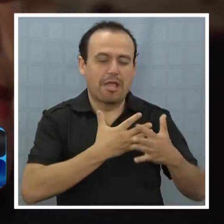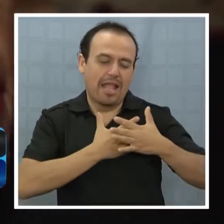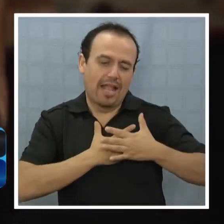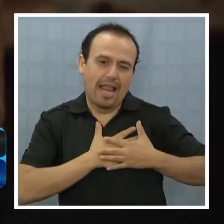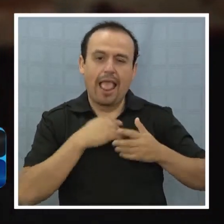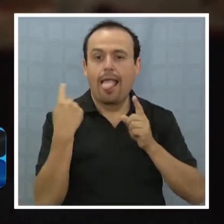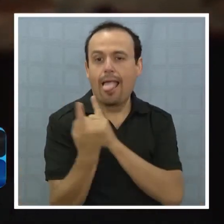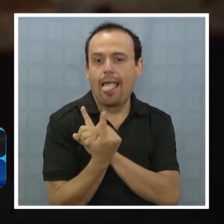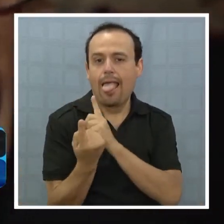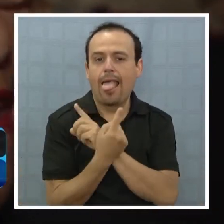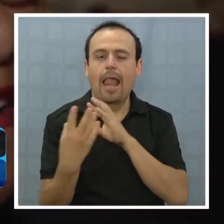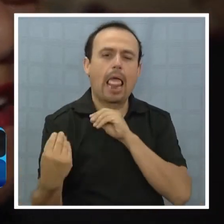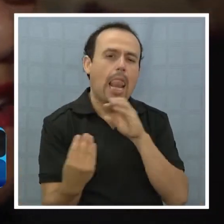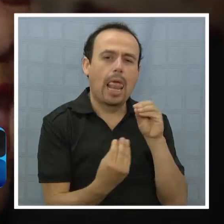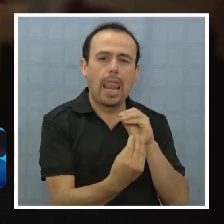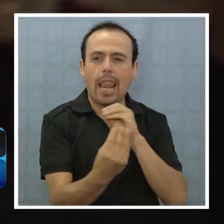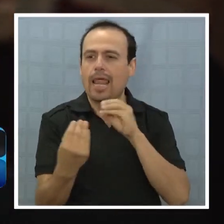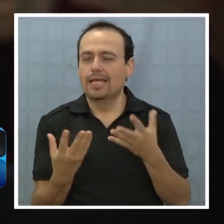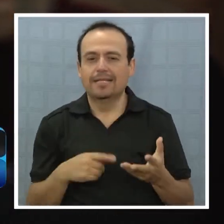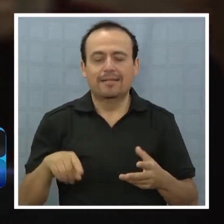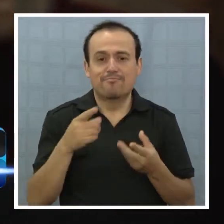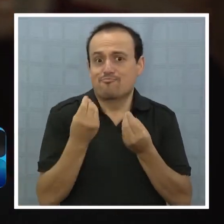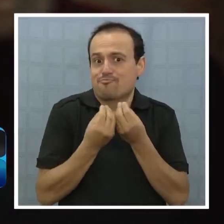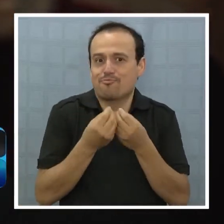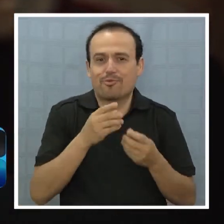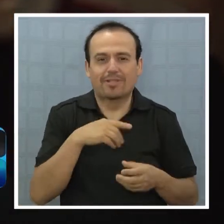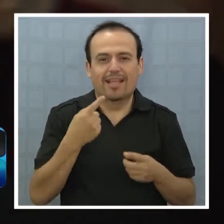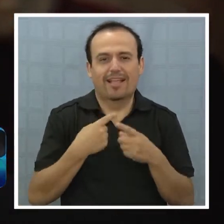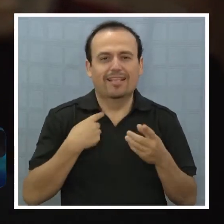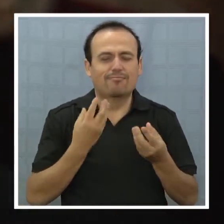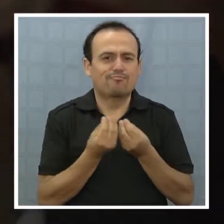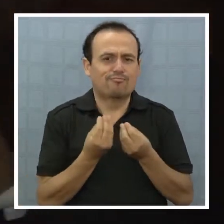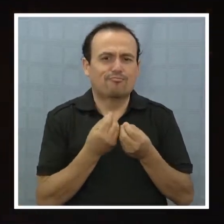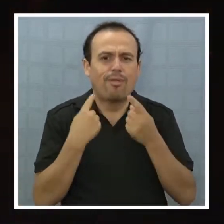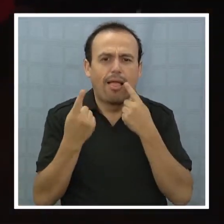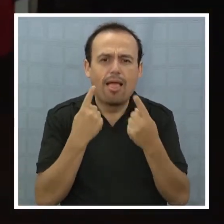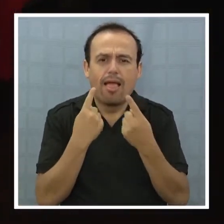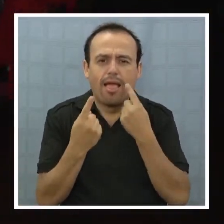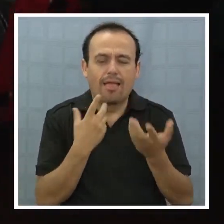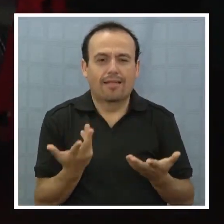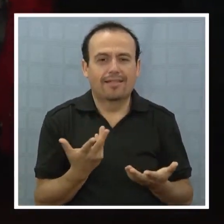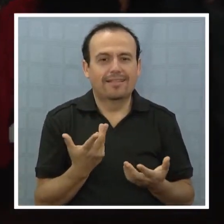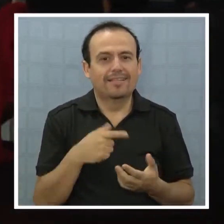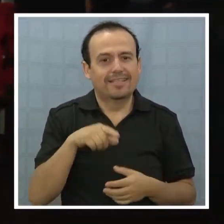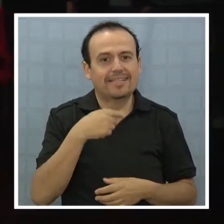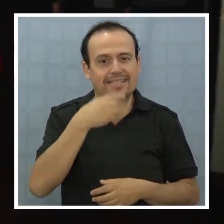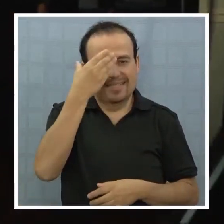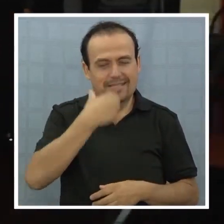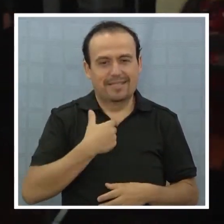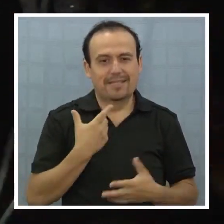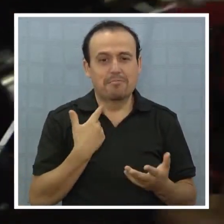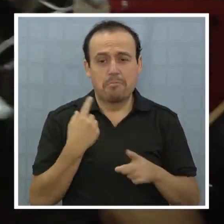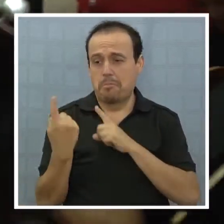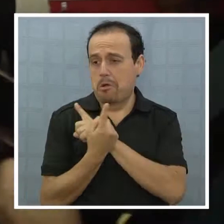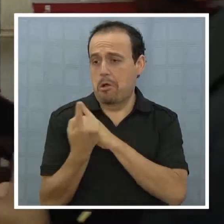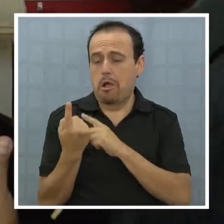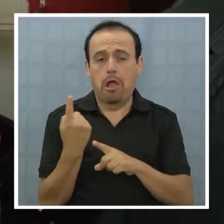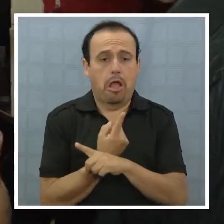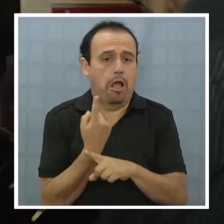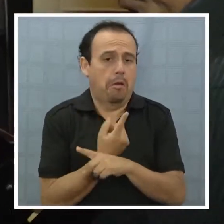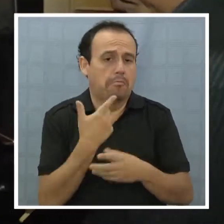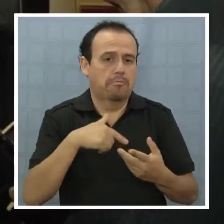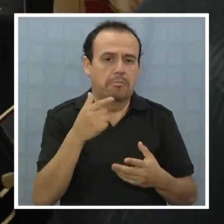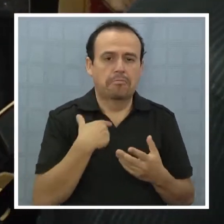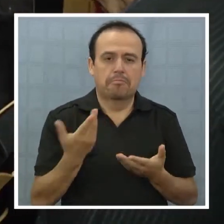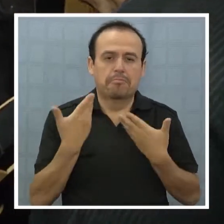conversar con ellos, dialogar. Hay tantas cosas que dialogar. Entonces, la gente y yo me pongo a conversar con ellos, y